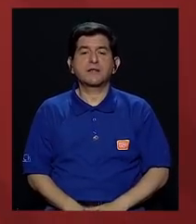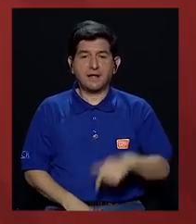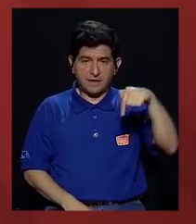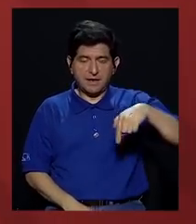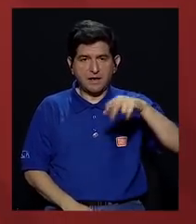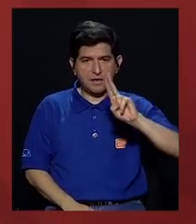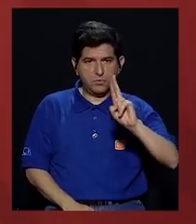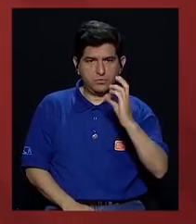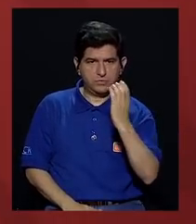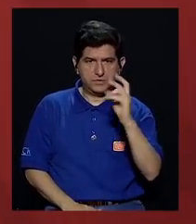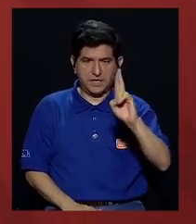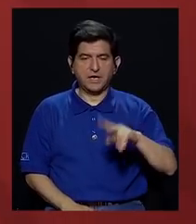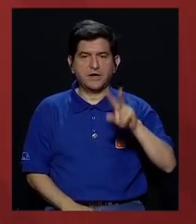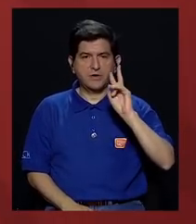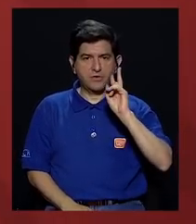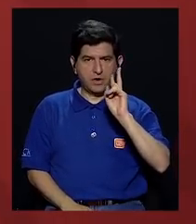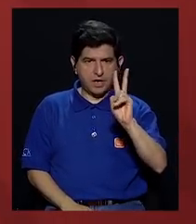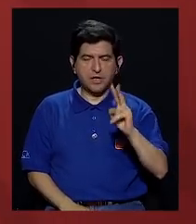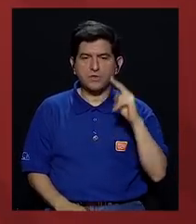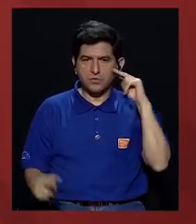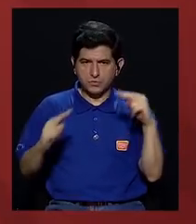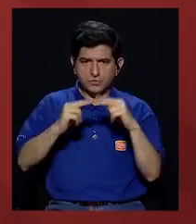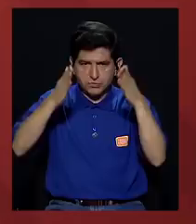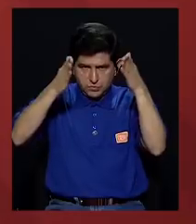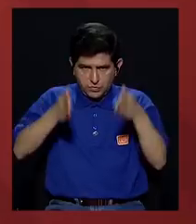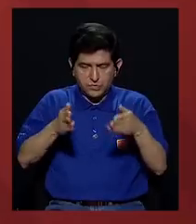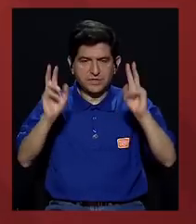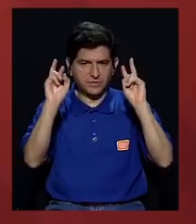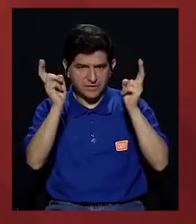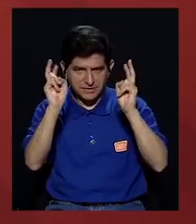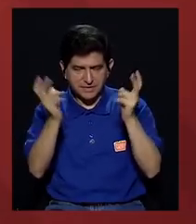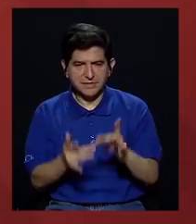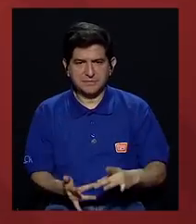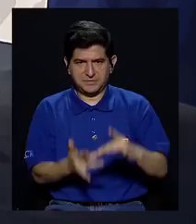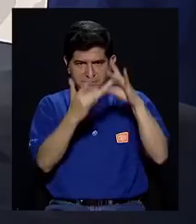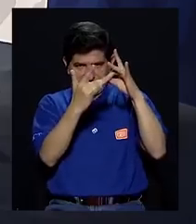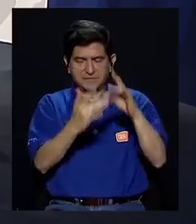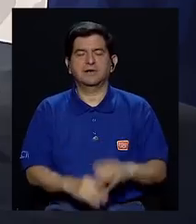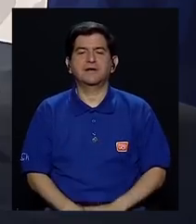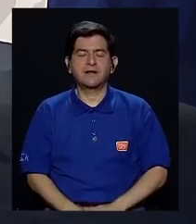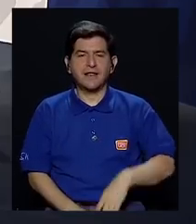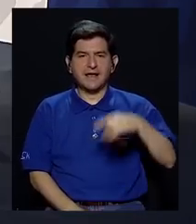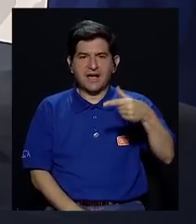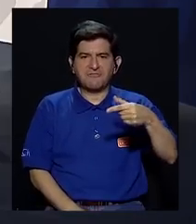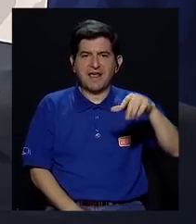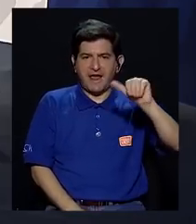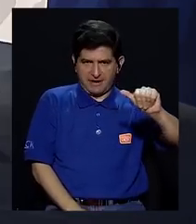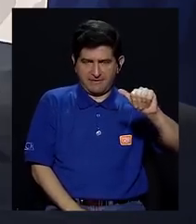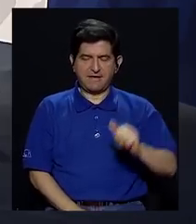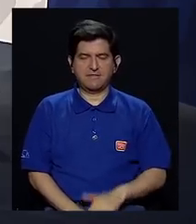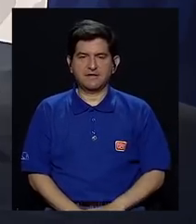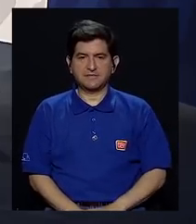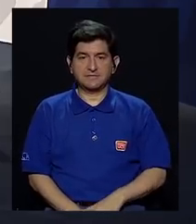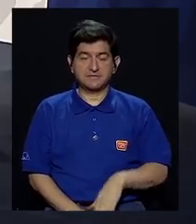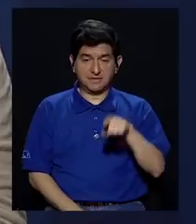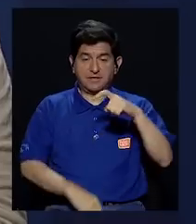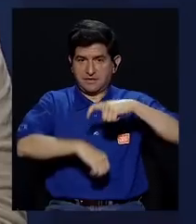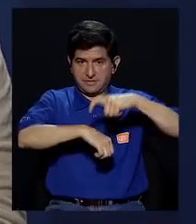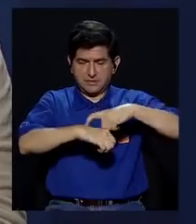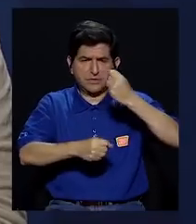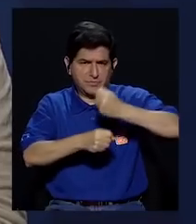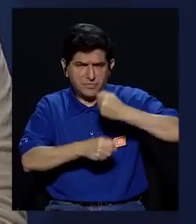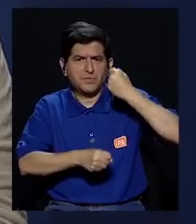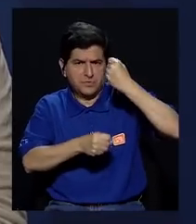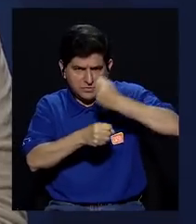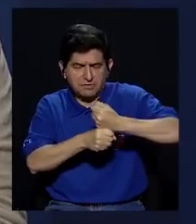Rodrigo Facio a dos y dos conocedoras de este tema en especial. Le invitamos a Gabriela Arguedas, que en estos días